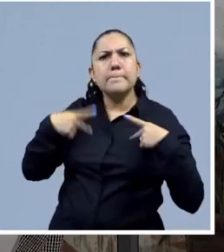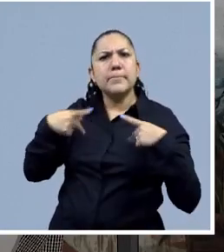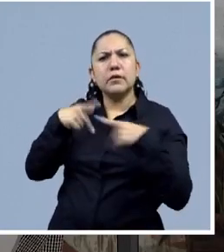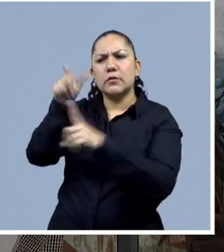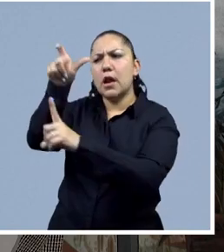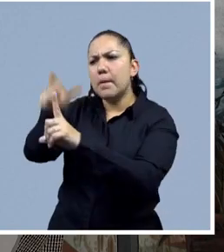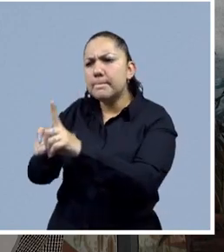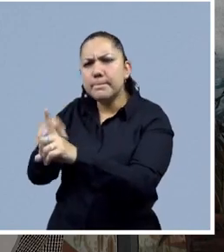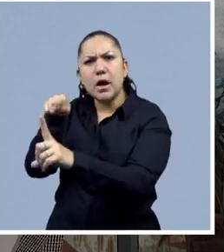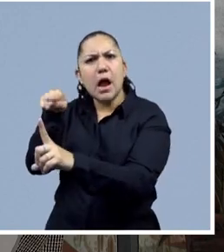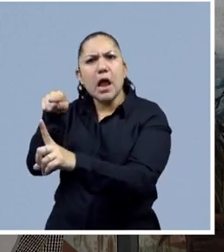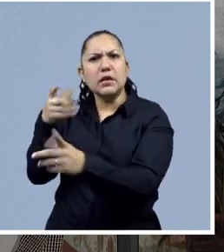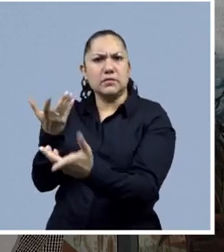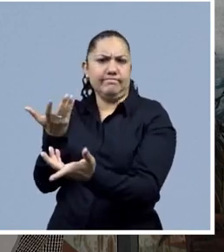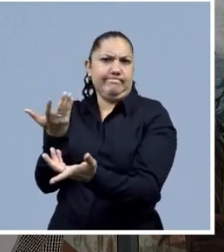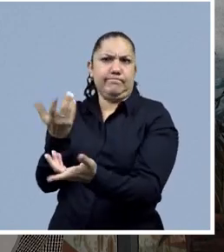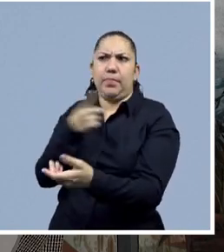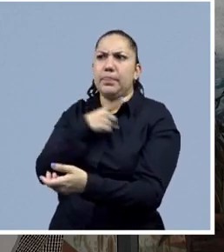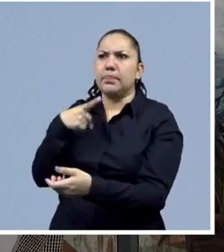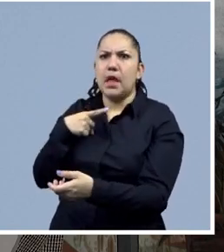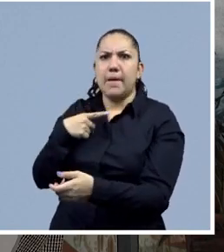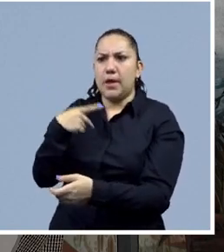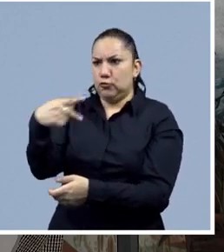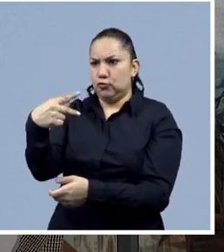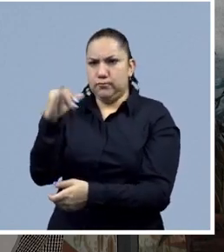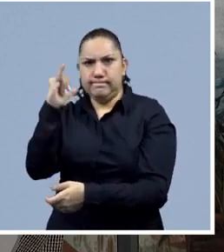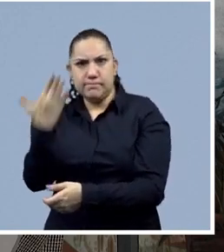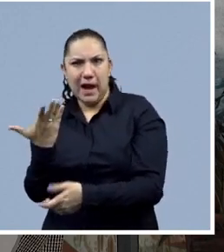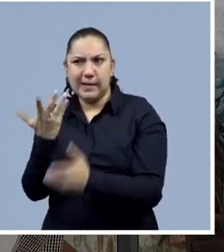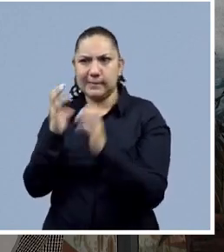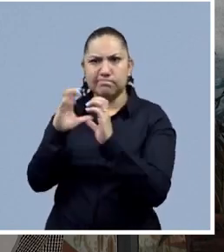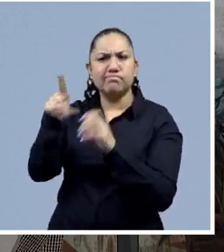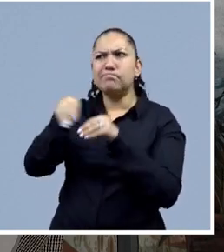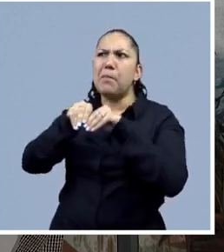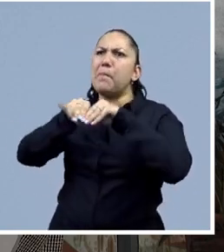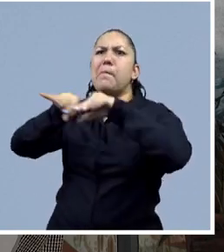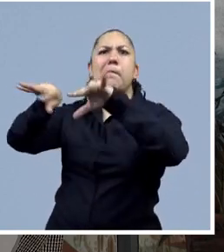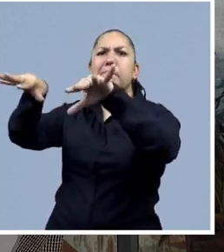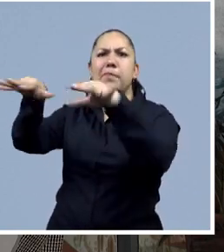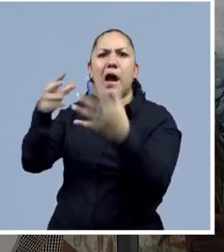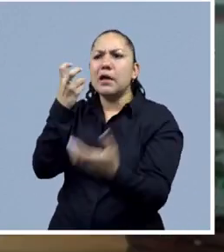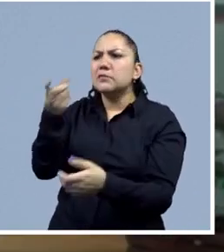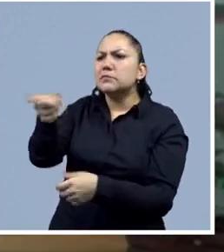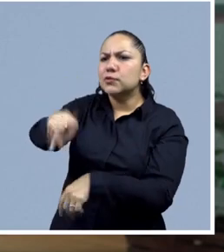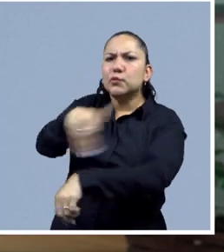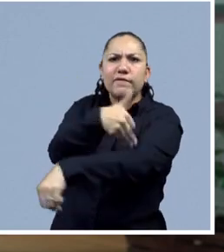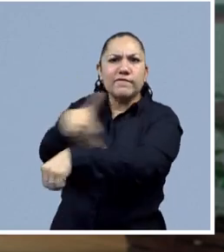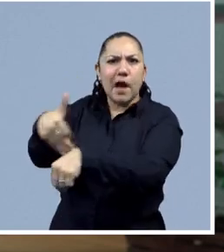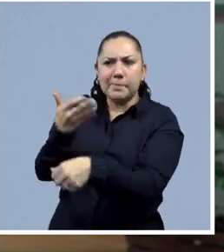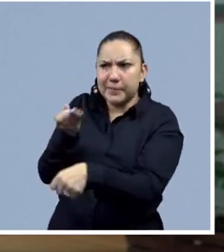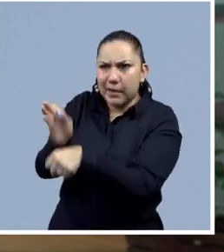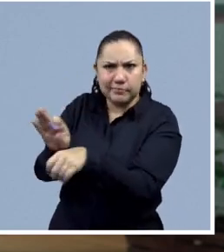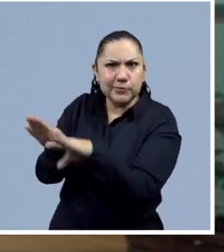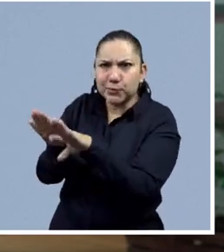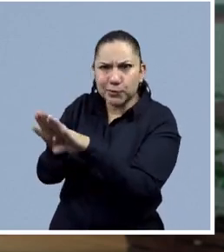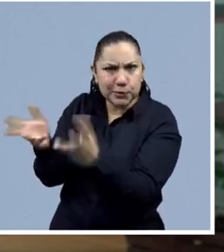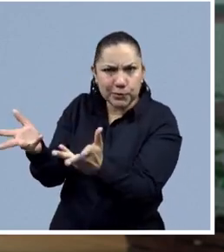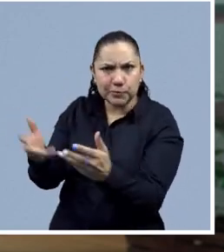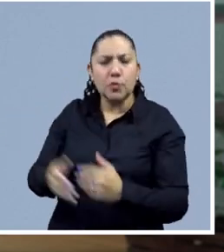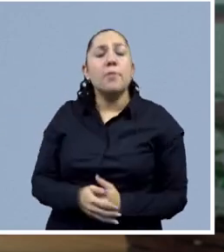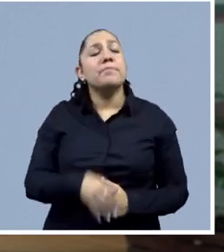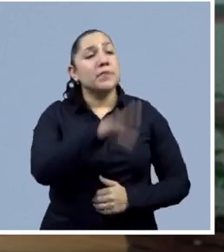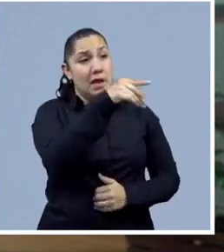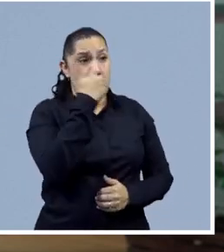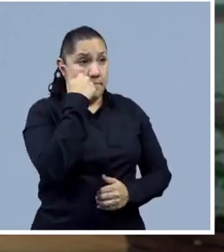a ser revictimizadas y también a los familiares de que se estén compartiendo estas imágenes? Bueno, en el caso de Milagros Mesa es paradigmático,